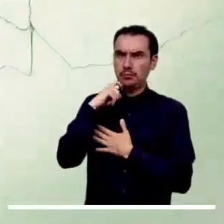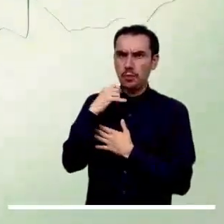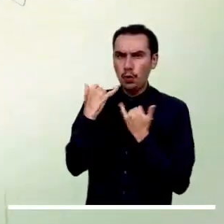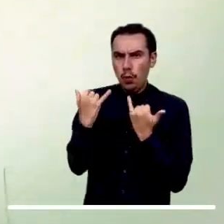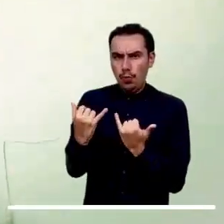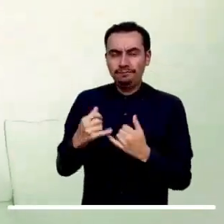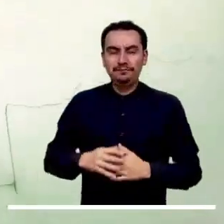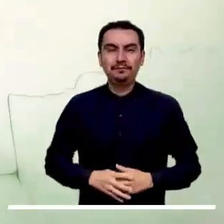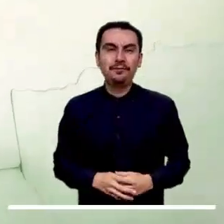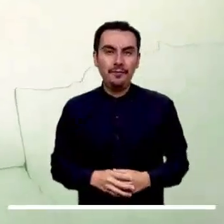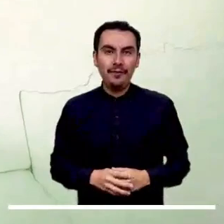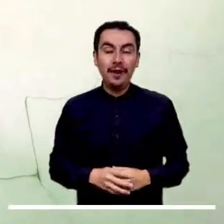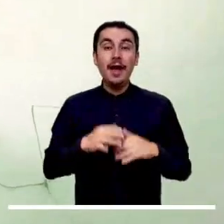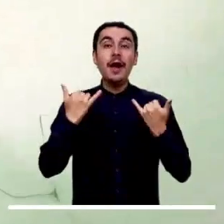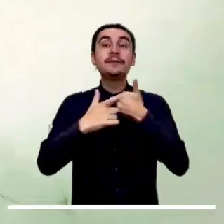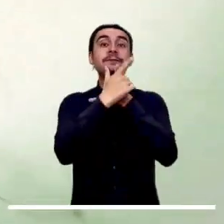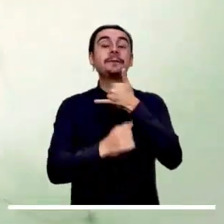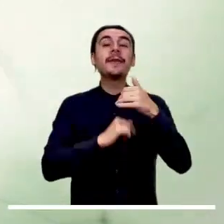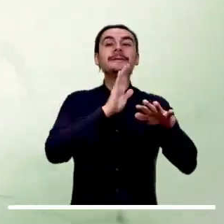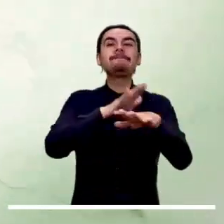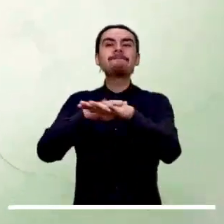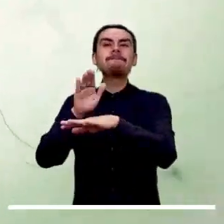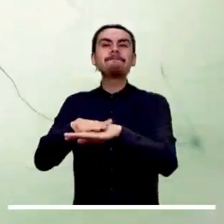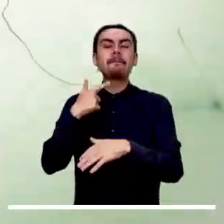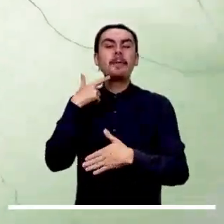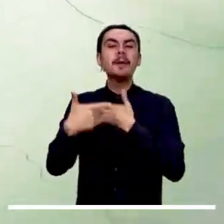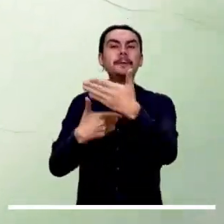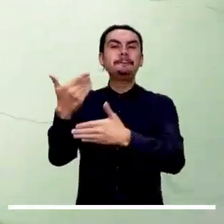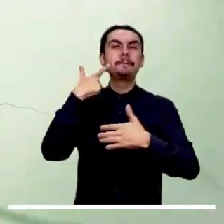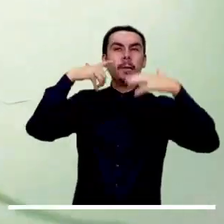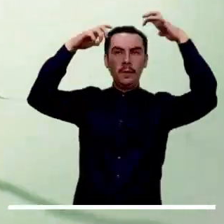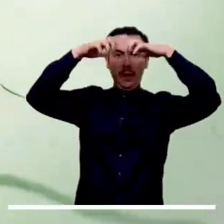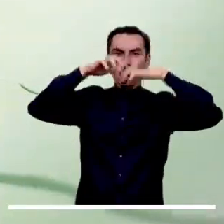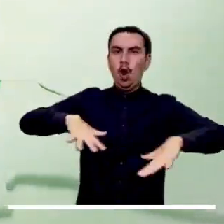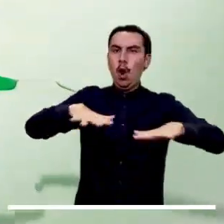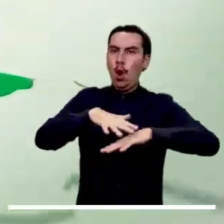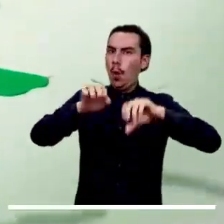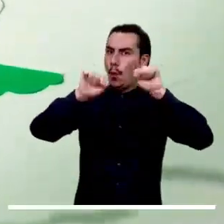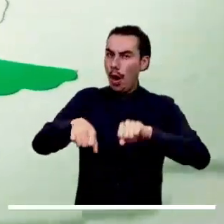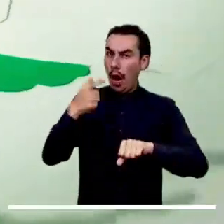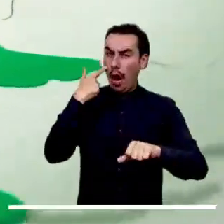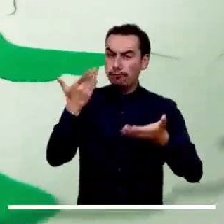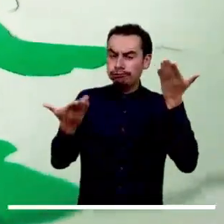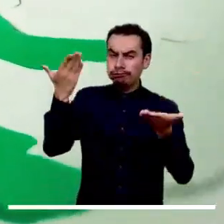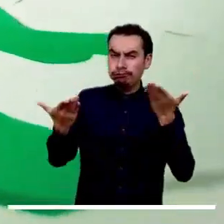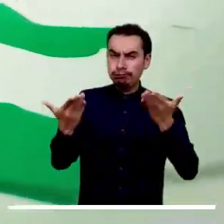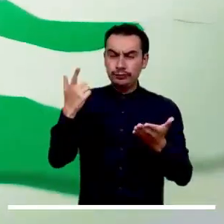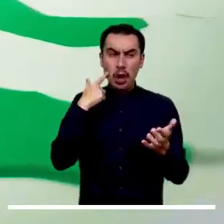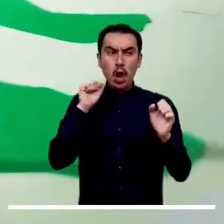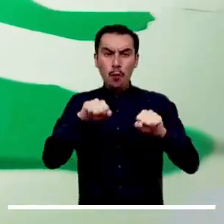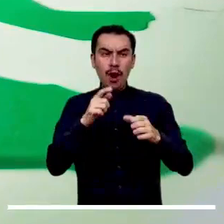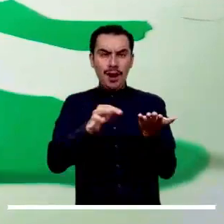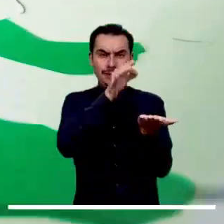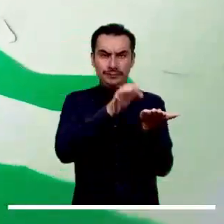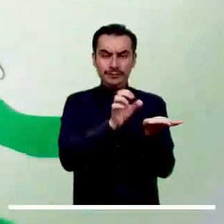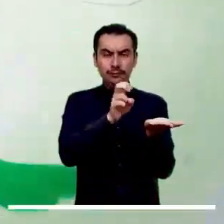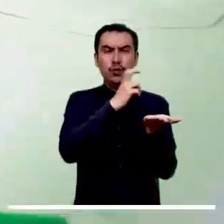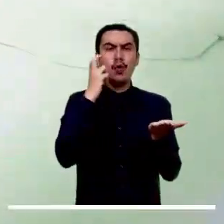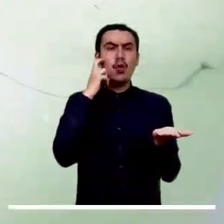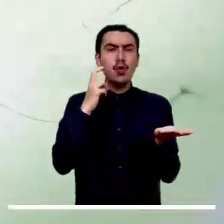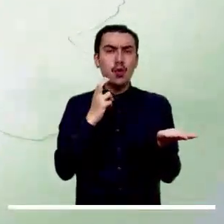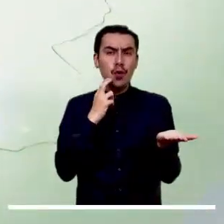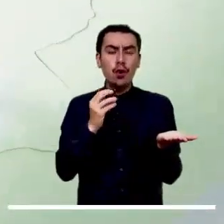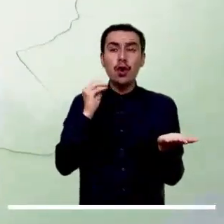Una mañana nublada se pronostica en el Pacífico, donde son posibles lluvias de variada intensidad en el sur de Valle del Cauca,